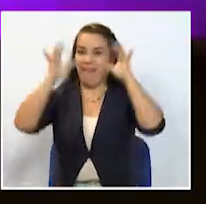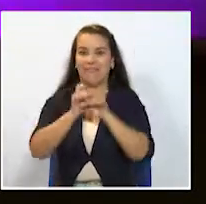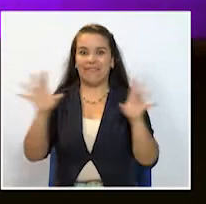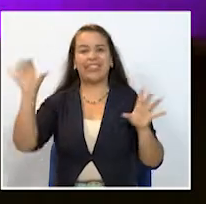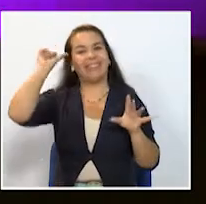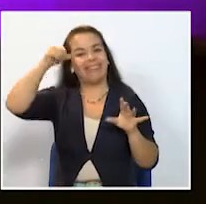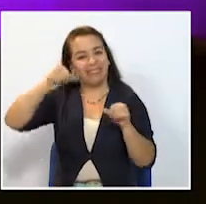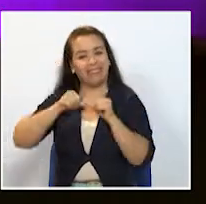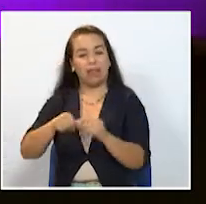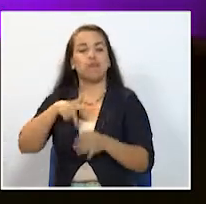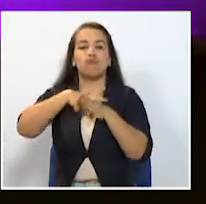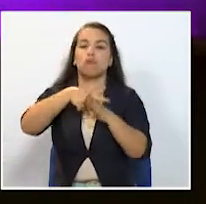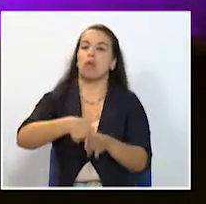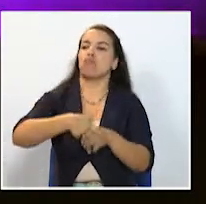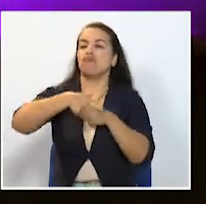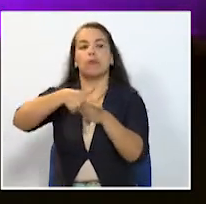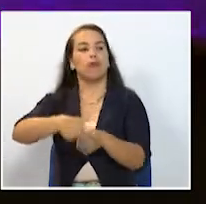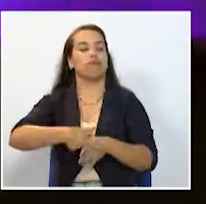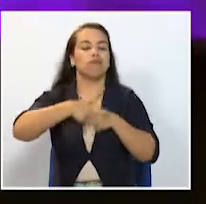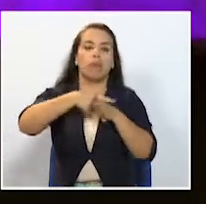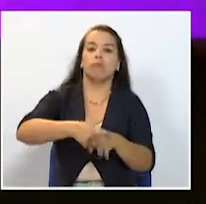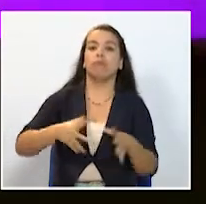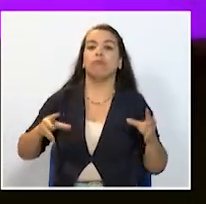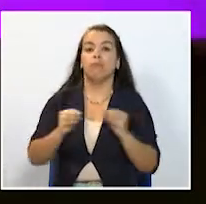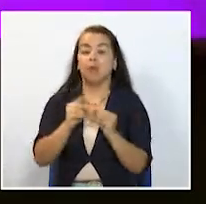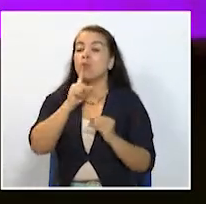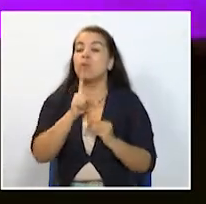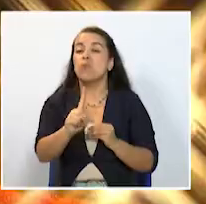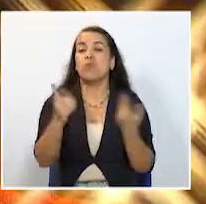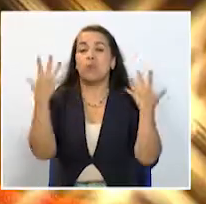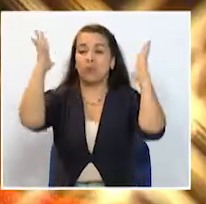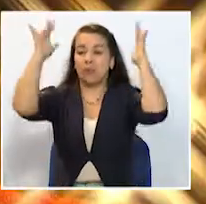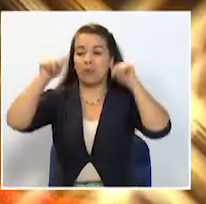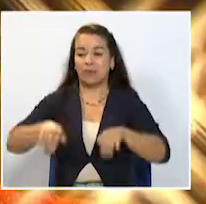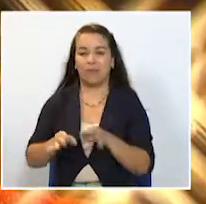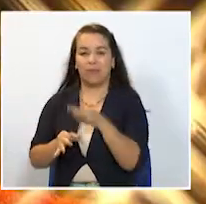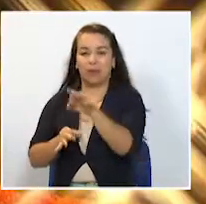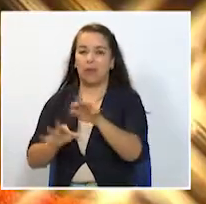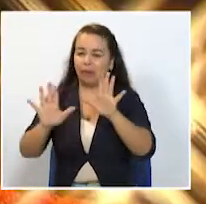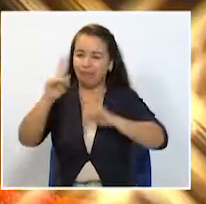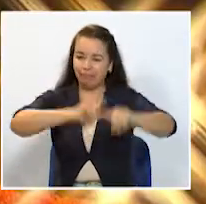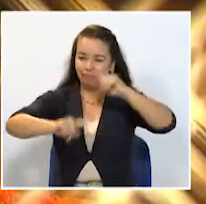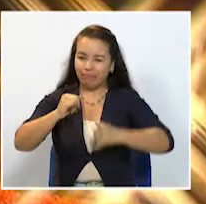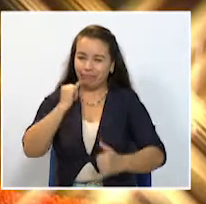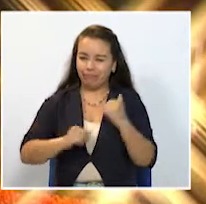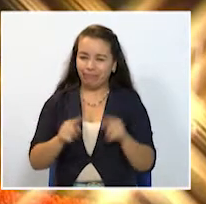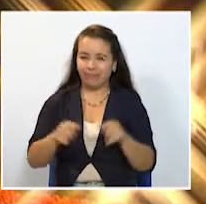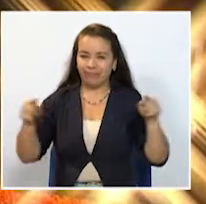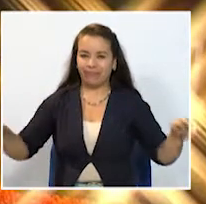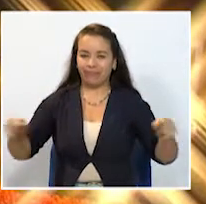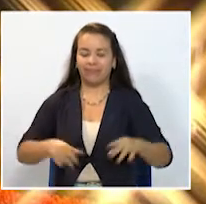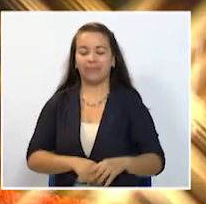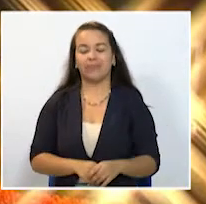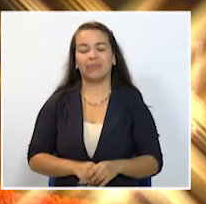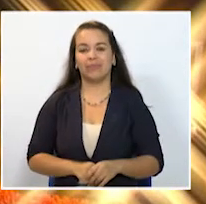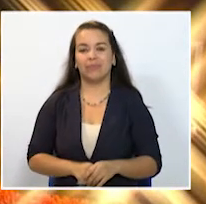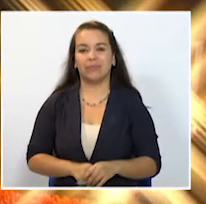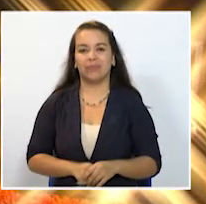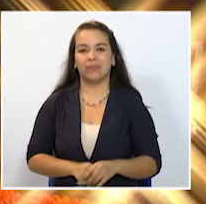tradicional cabalgata, además de festejar por el aniversario del municipio. Espere todos los detalles al final en Cines 3.